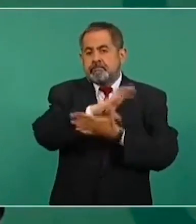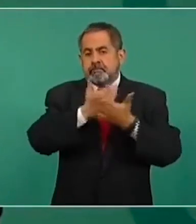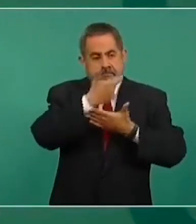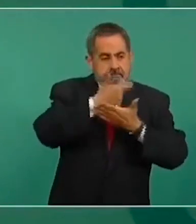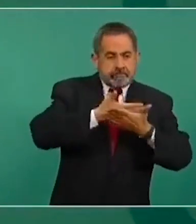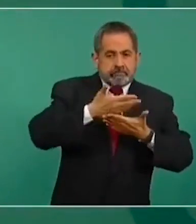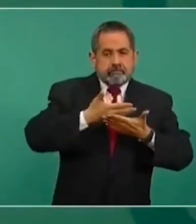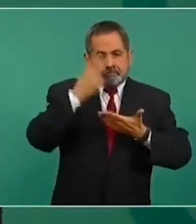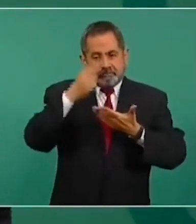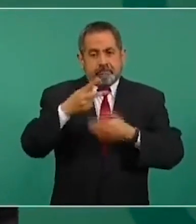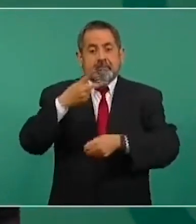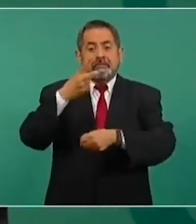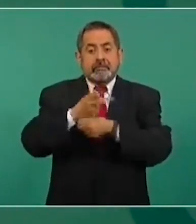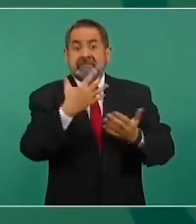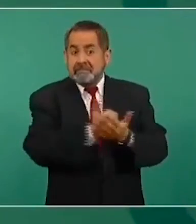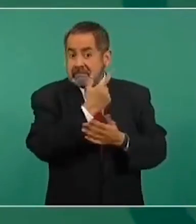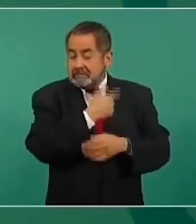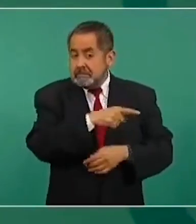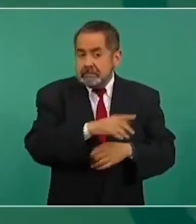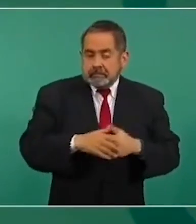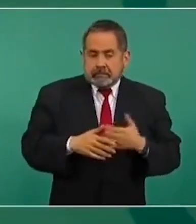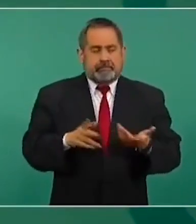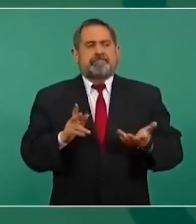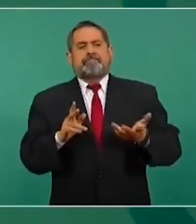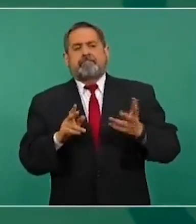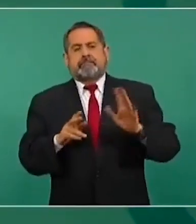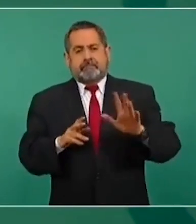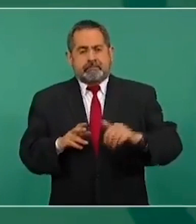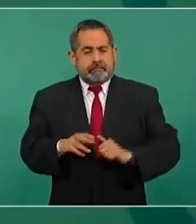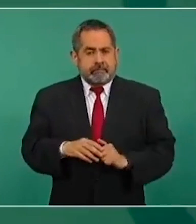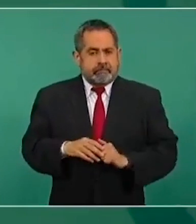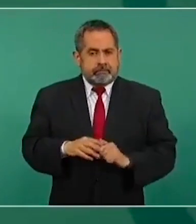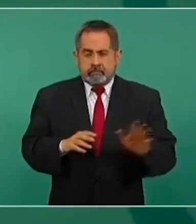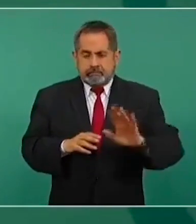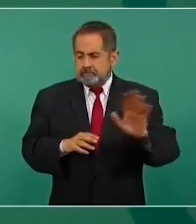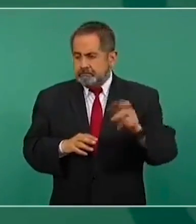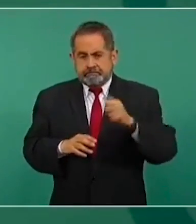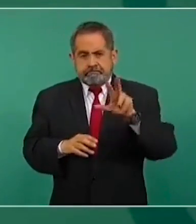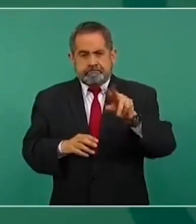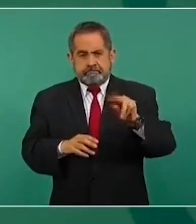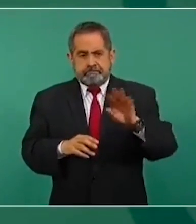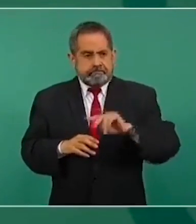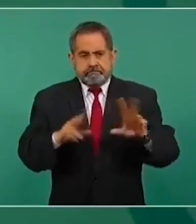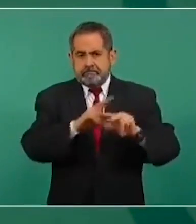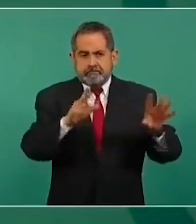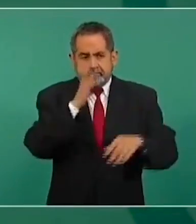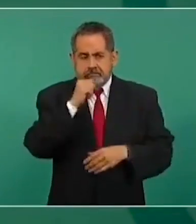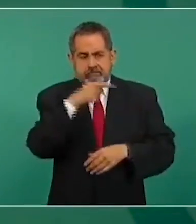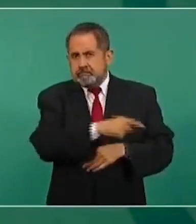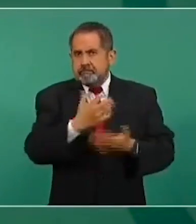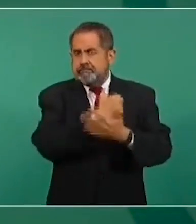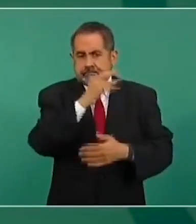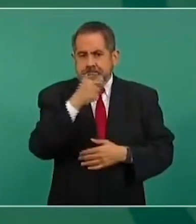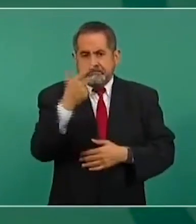para el segundo piso y había ganado. Y ahí sí le dije, no, no puede ser.